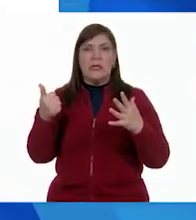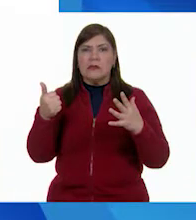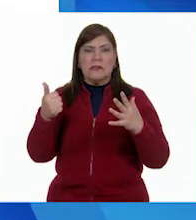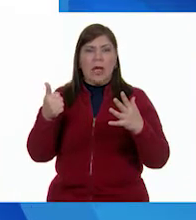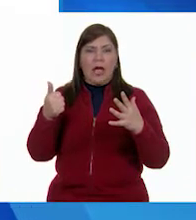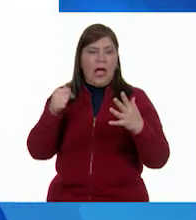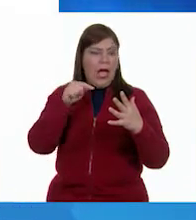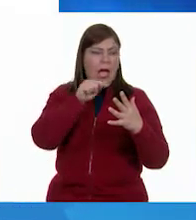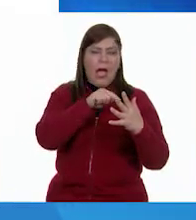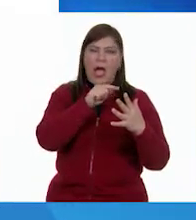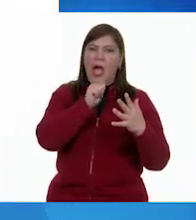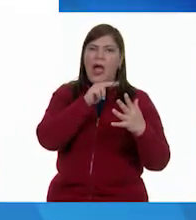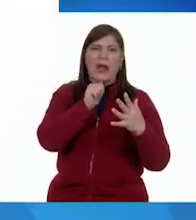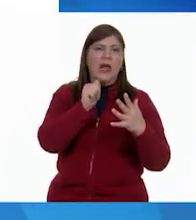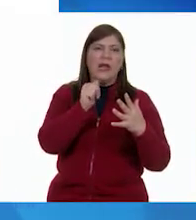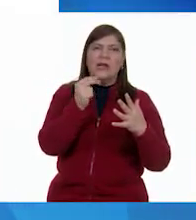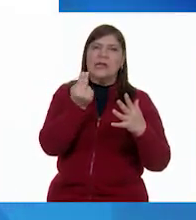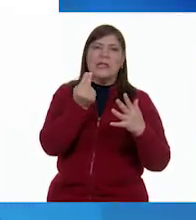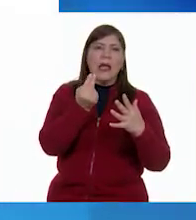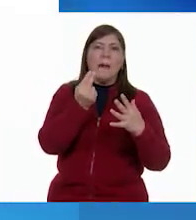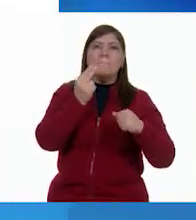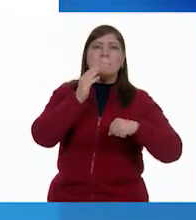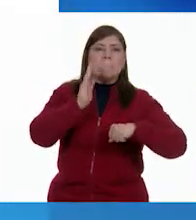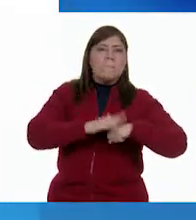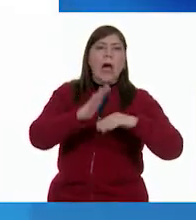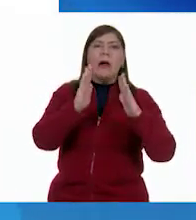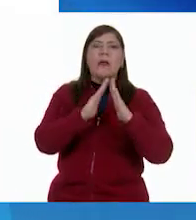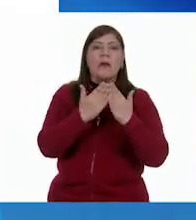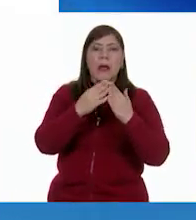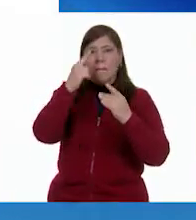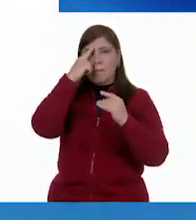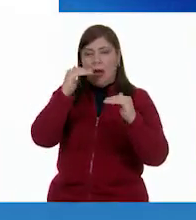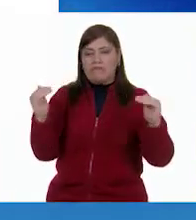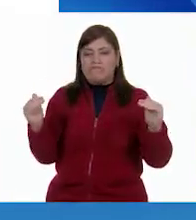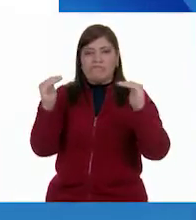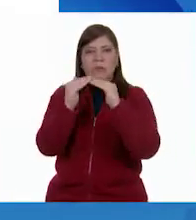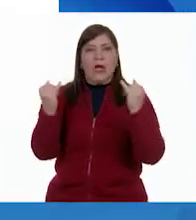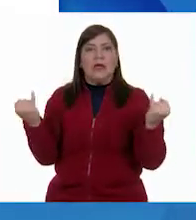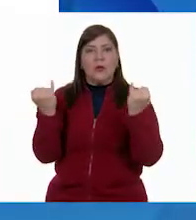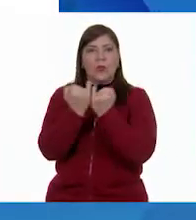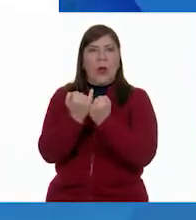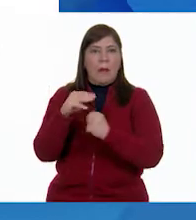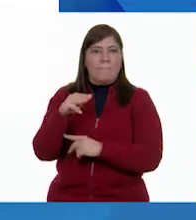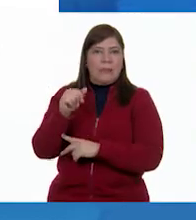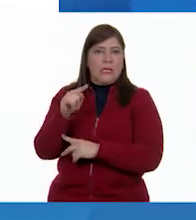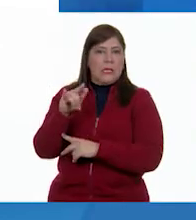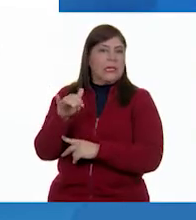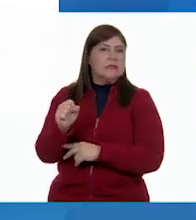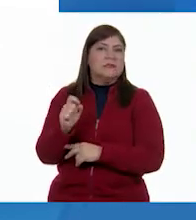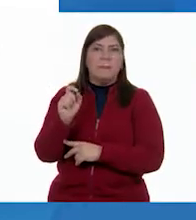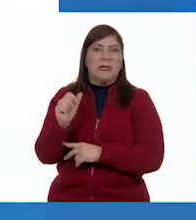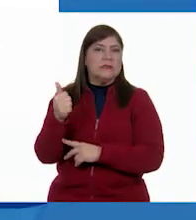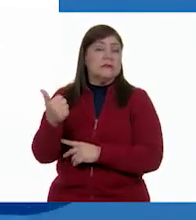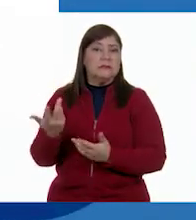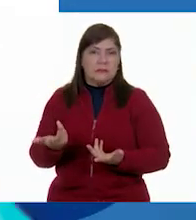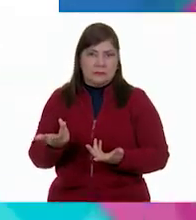libros necesita Ana para tener 26? ¿Cuántos?